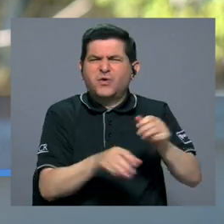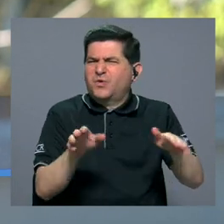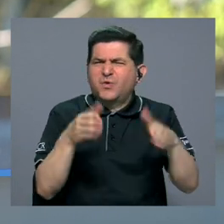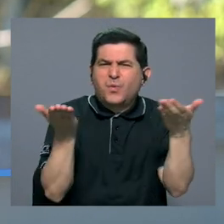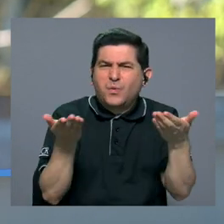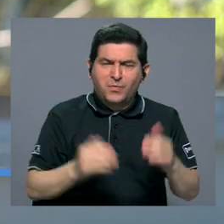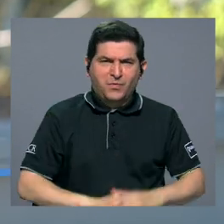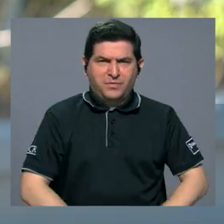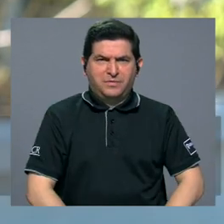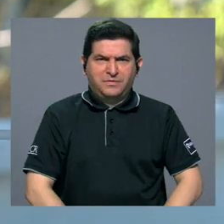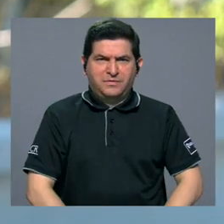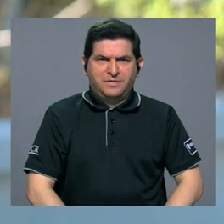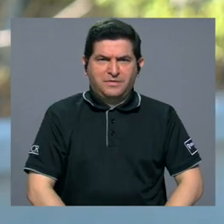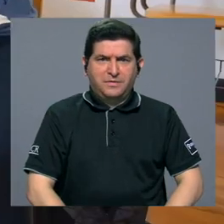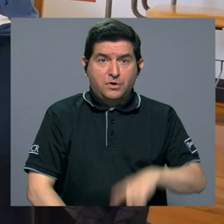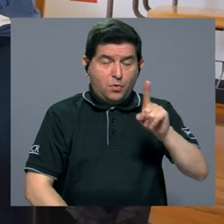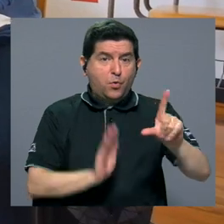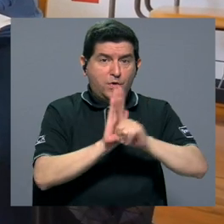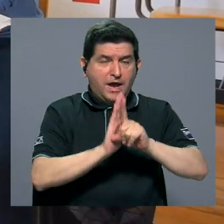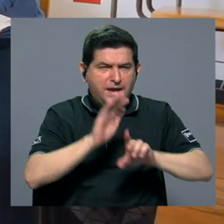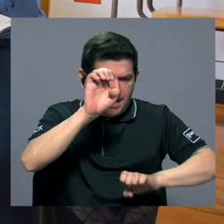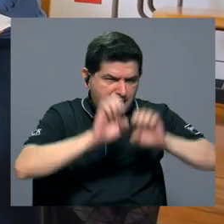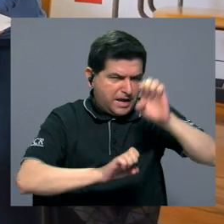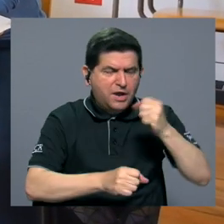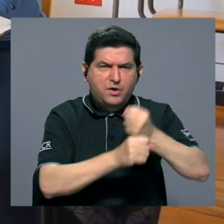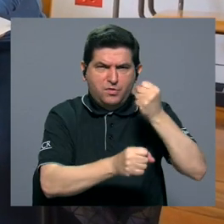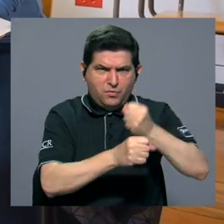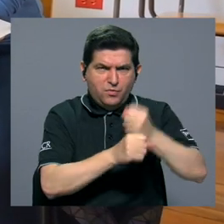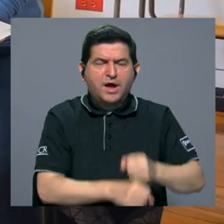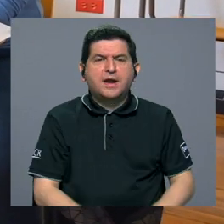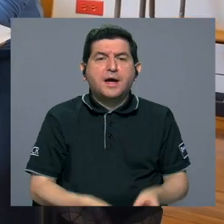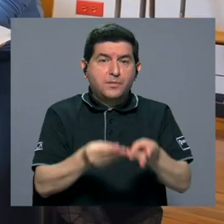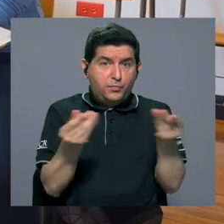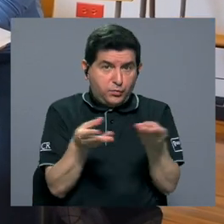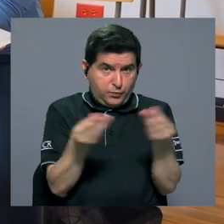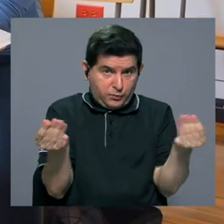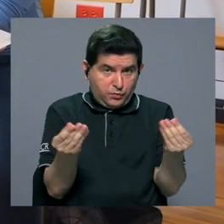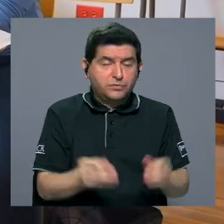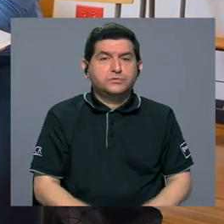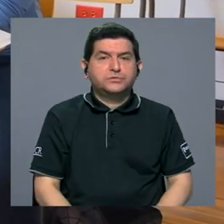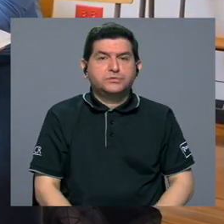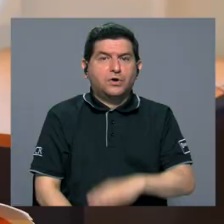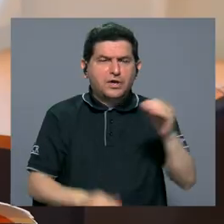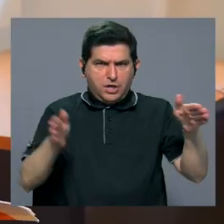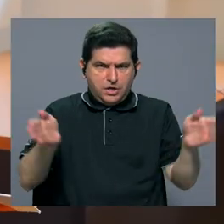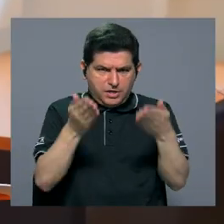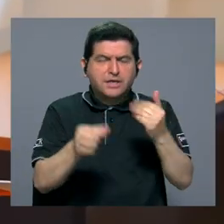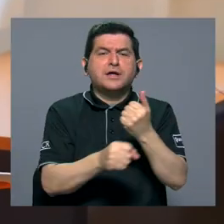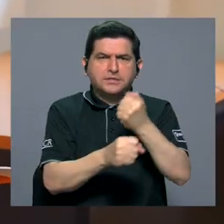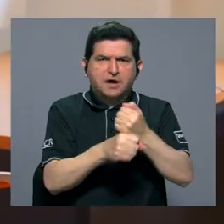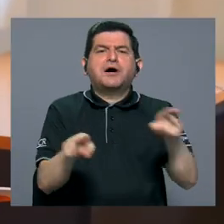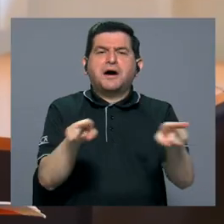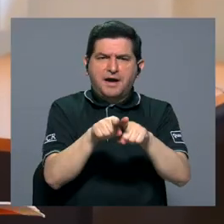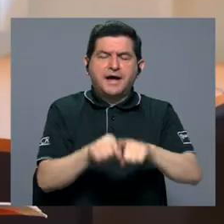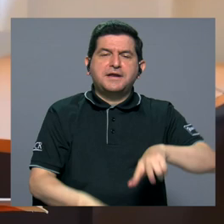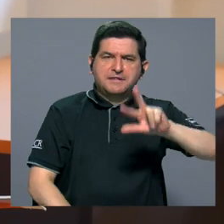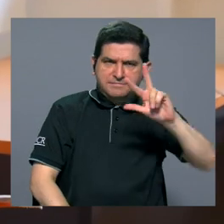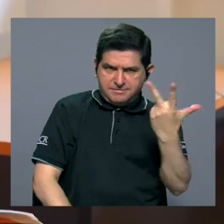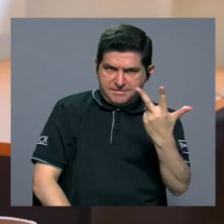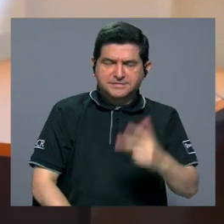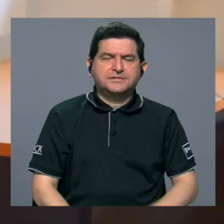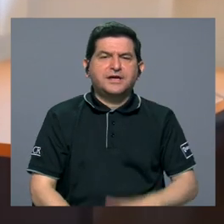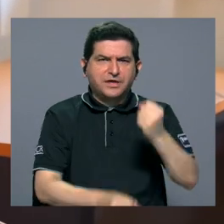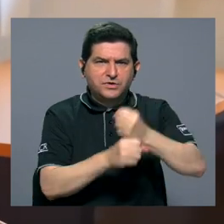incentivos y si hay una ley de evaluación del desempeño enfocada en productividad e incentivos, trabajarlos. Y el